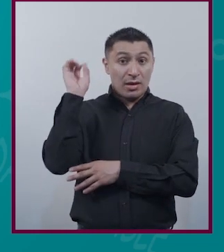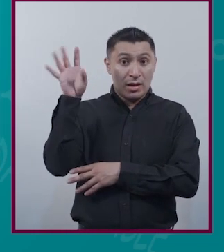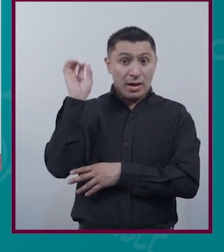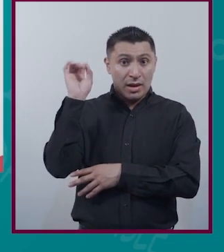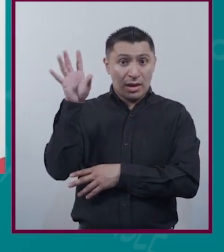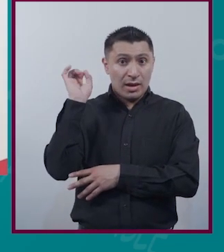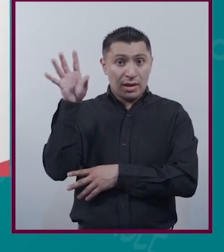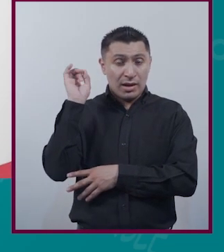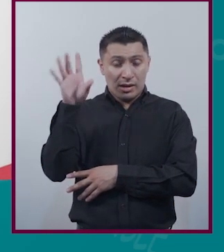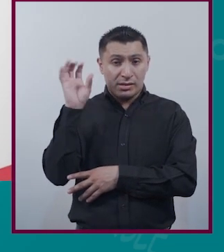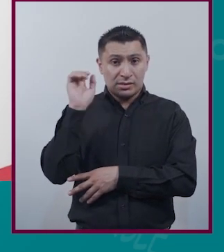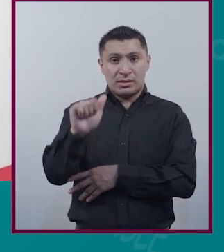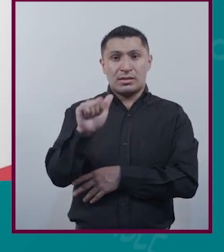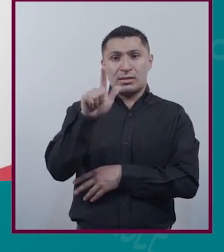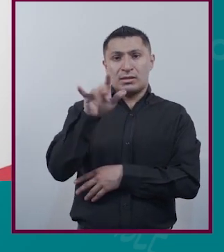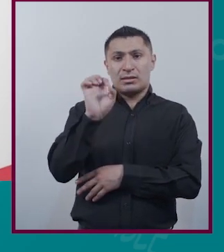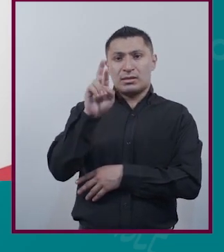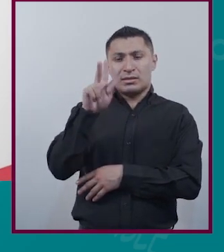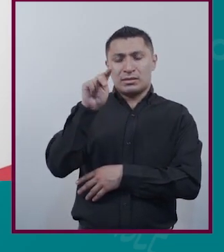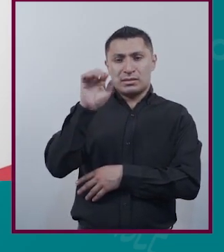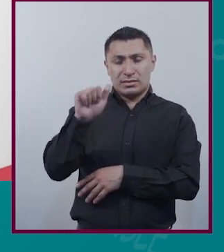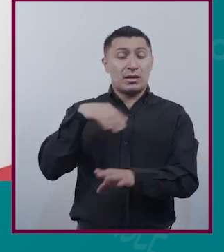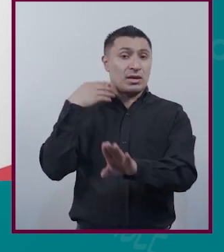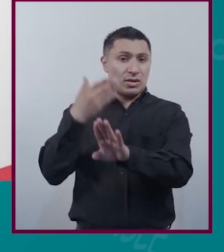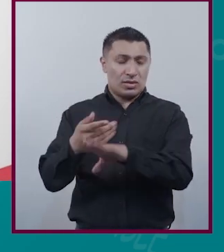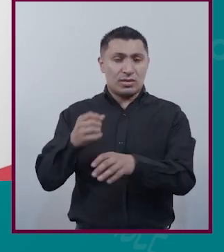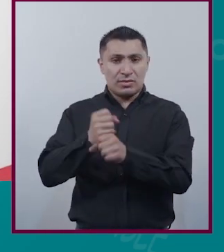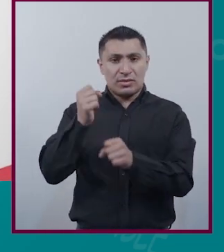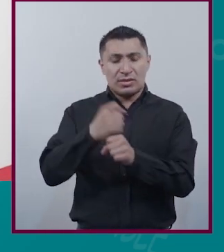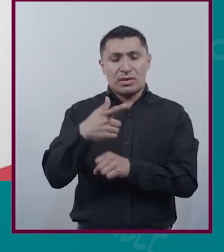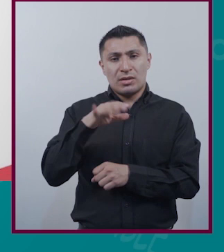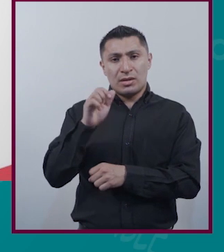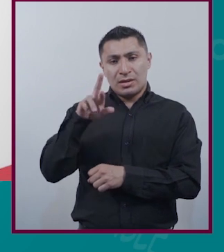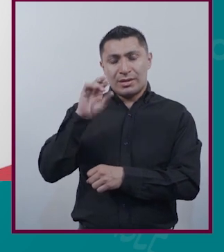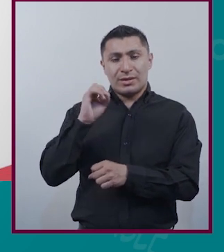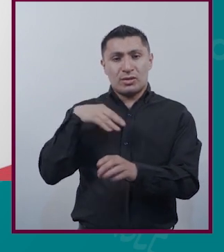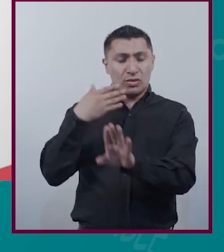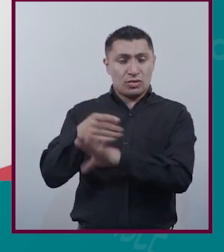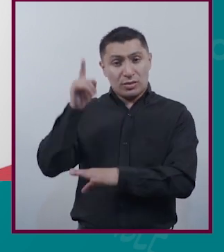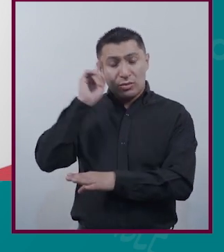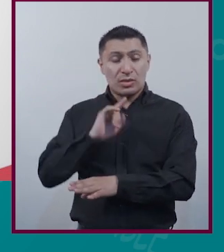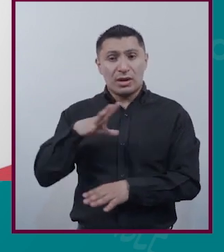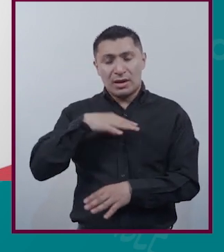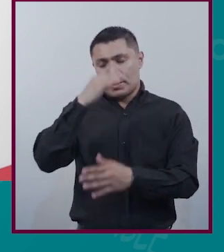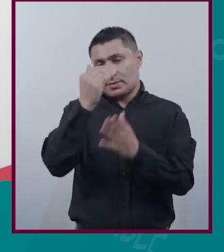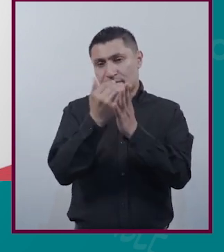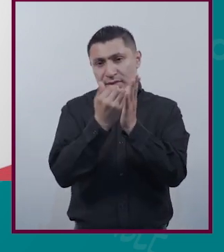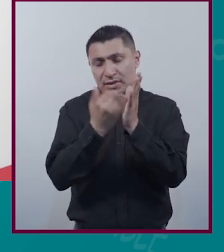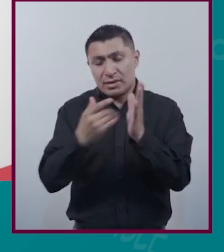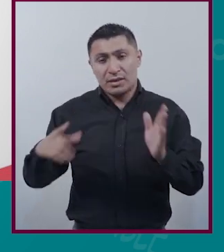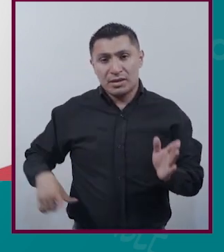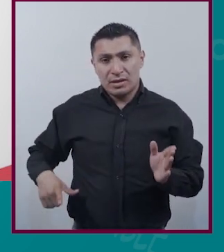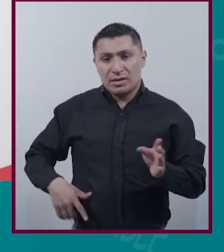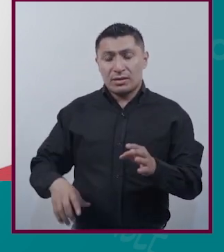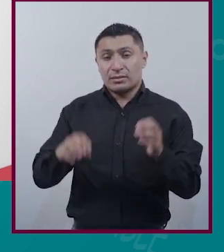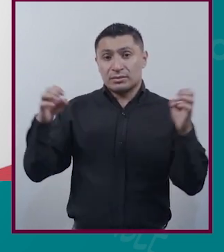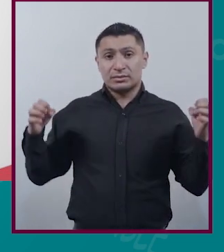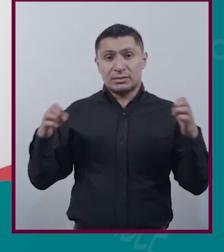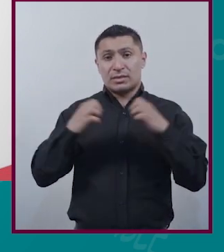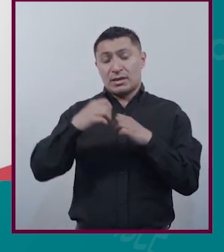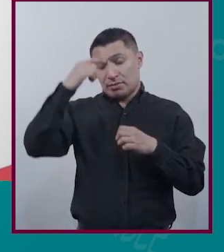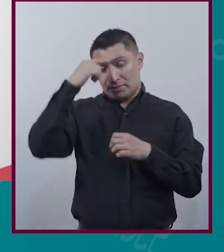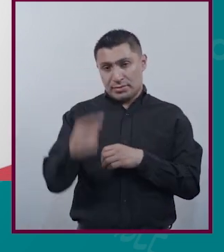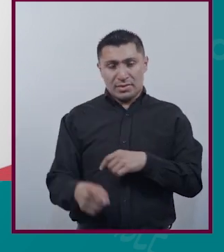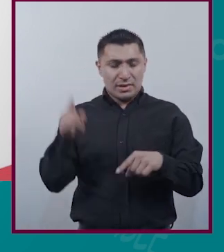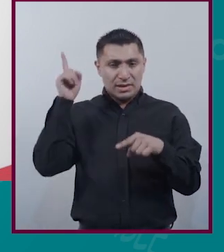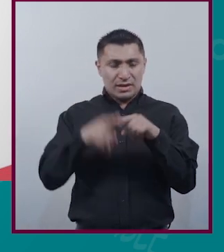violencia de género Contra las mujeres La cual consiste En un conjunto de acciones gubernamentales De emergencia Para enfrentar